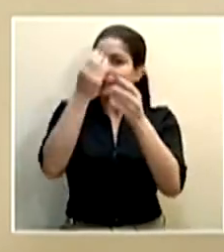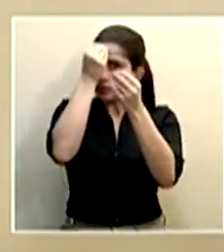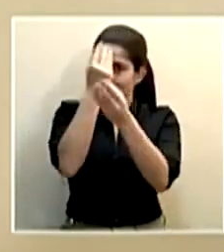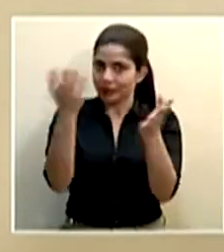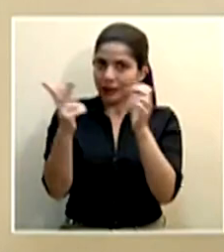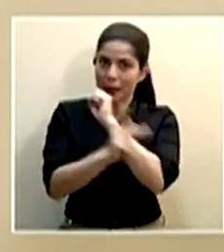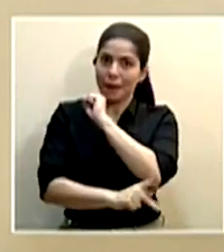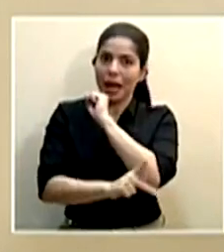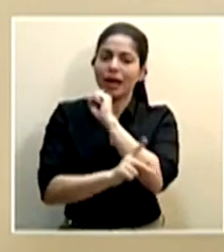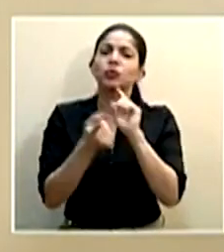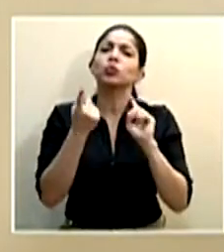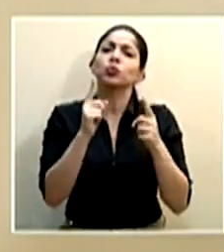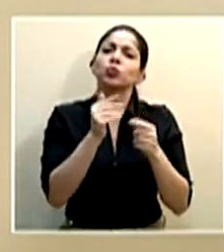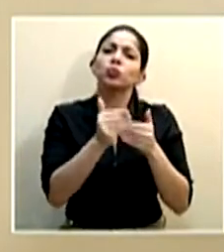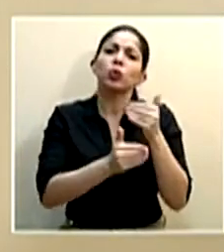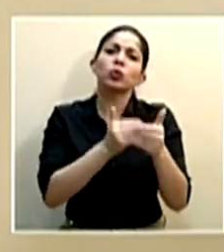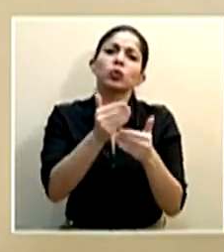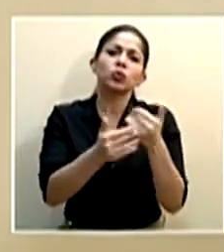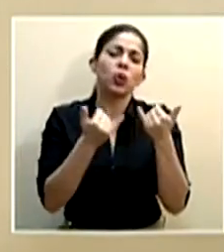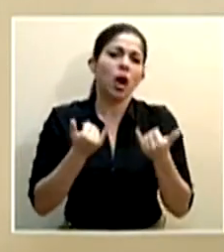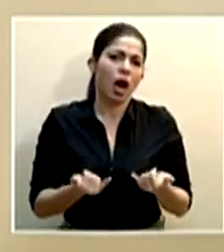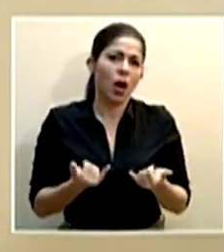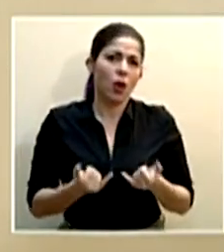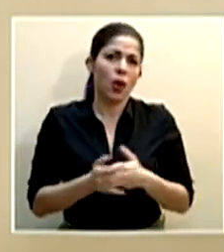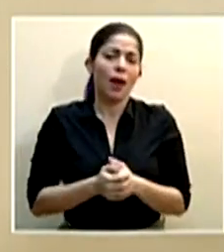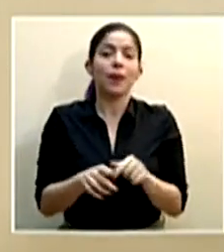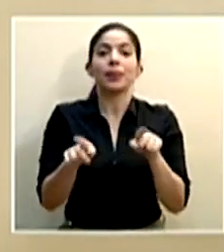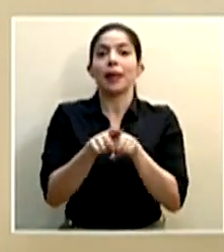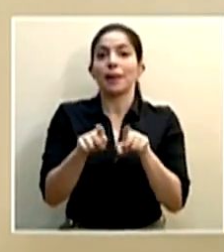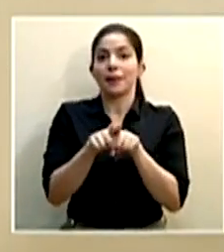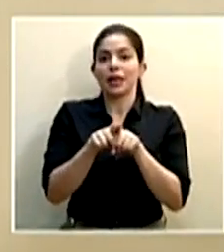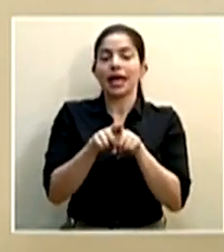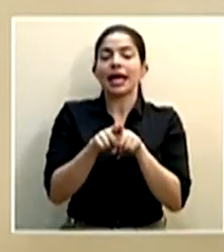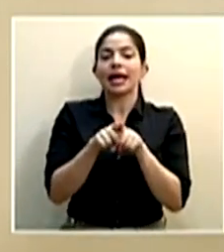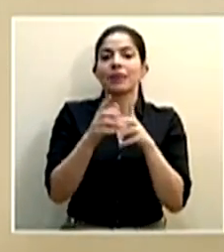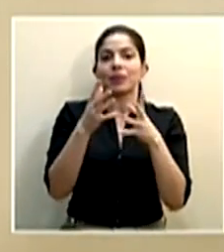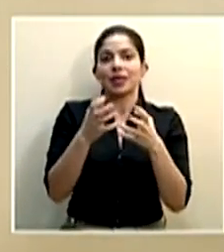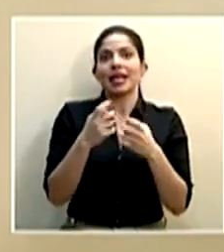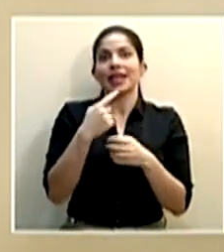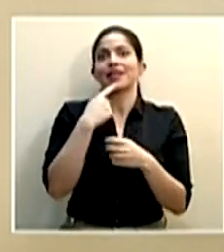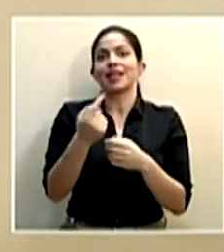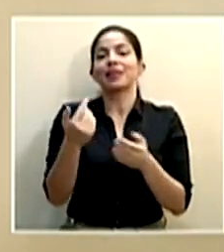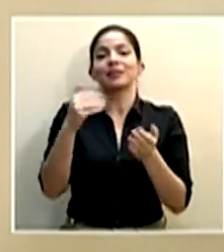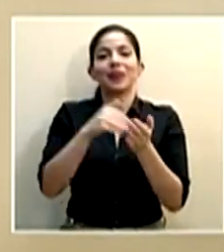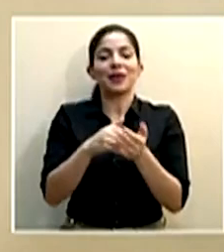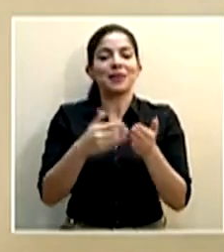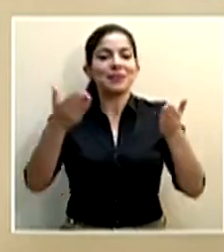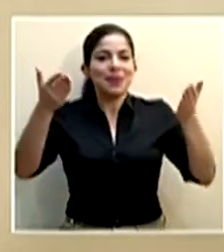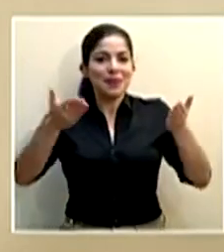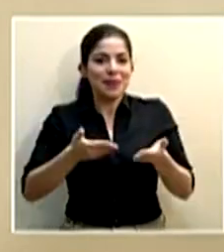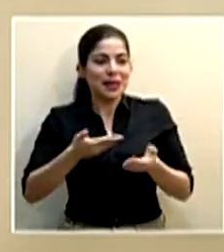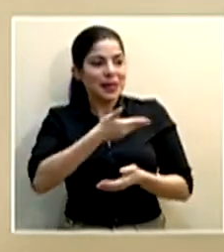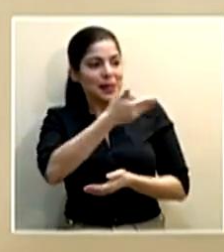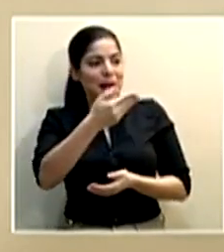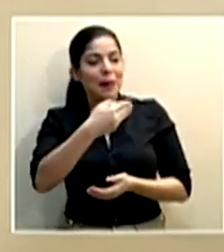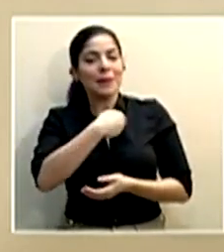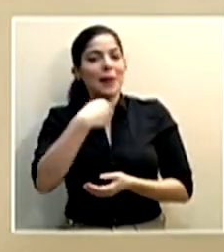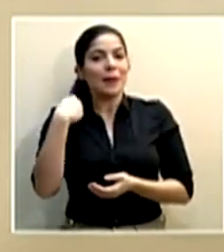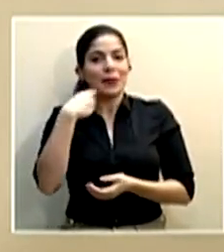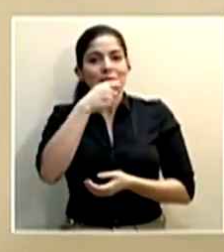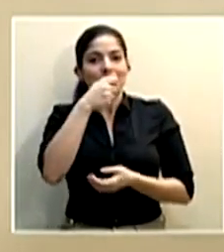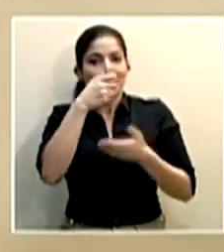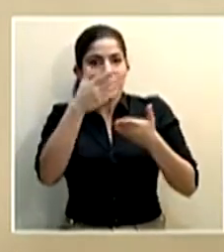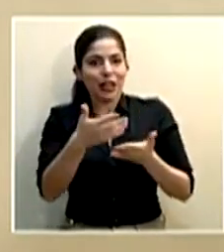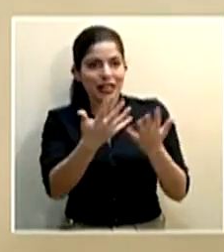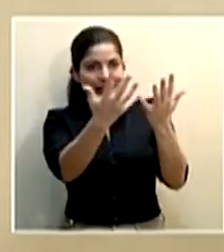cuál es el proceso que sigue. También quiero darle nuevamente la bienvenida a los miembros de la prensa que ya